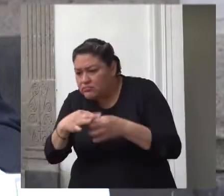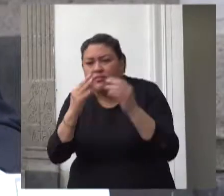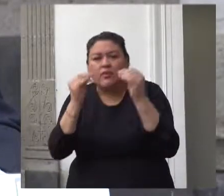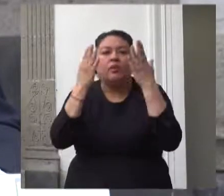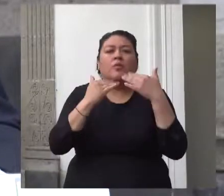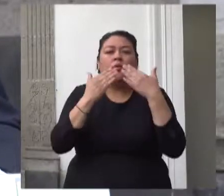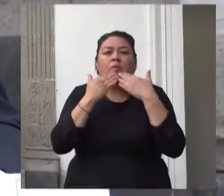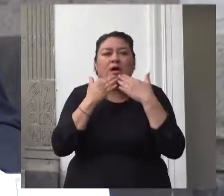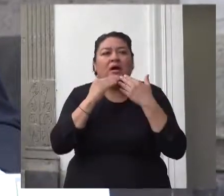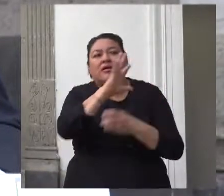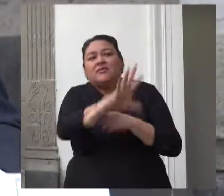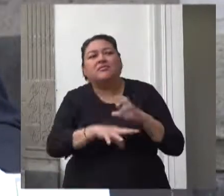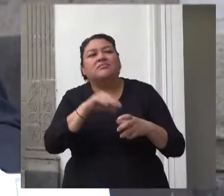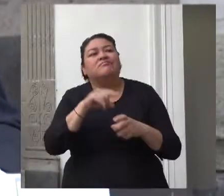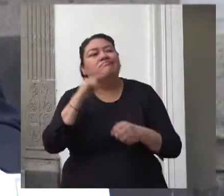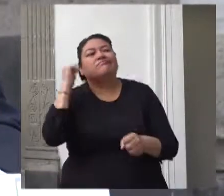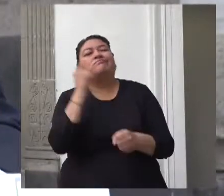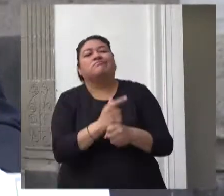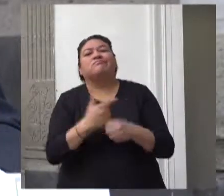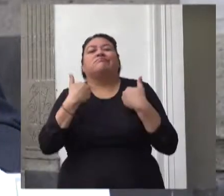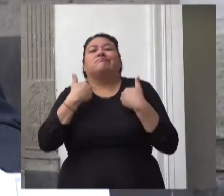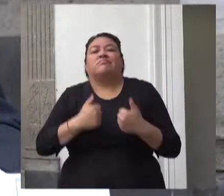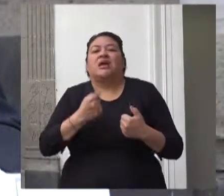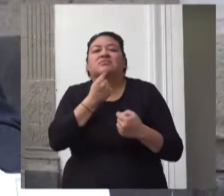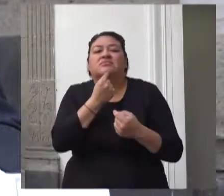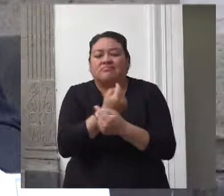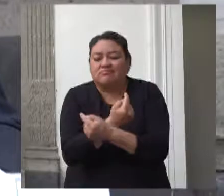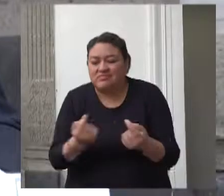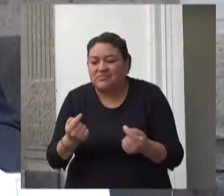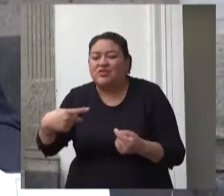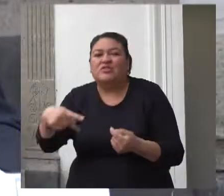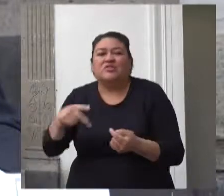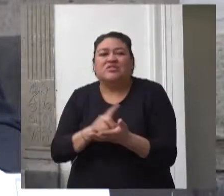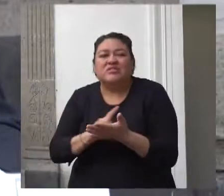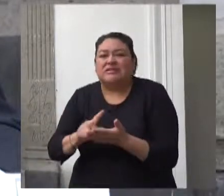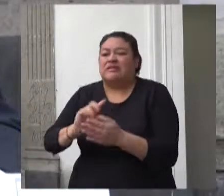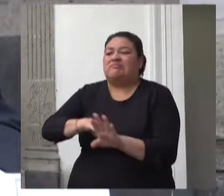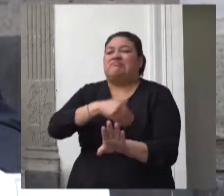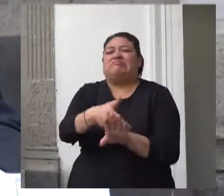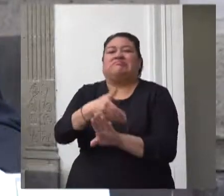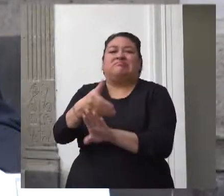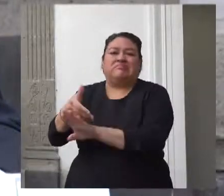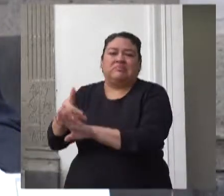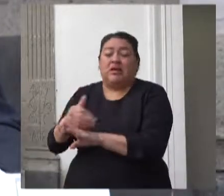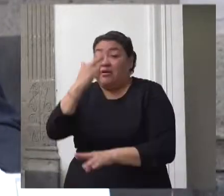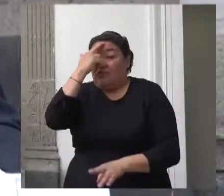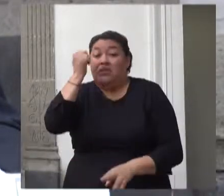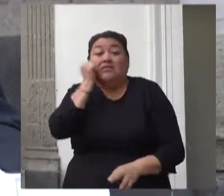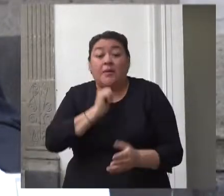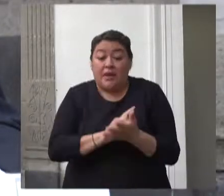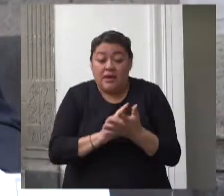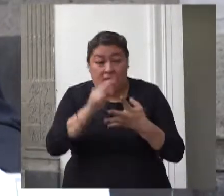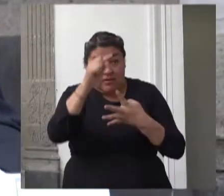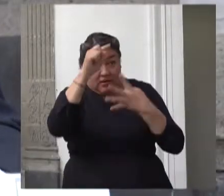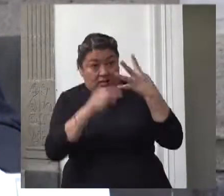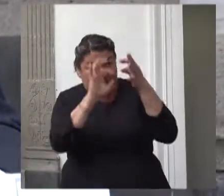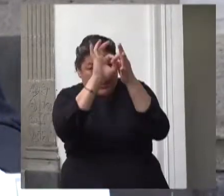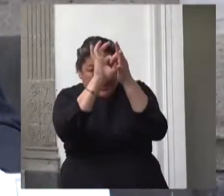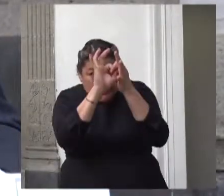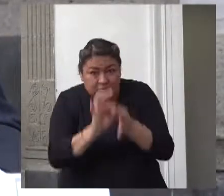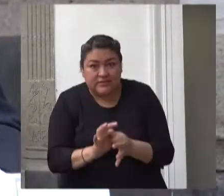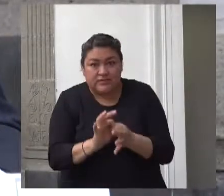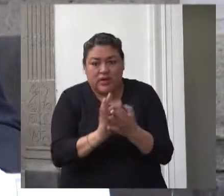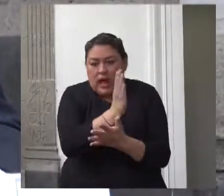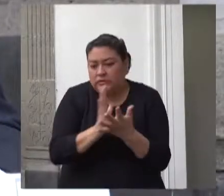derecho sustantivo y dada la interdependencia e indivisibilidad de los derechos humanos